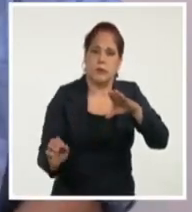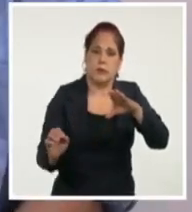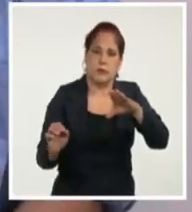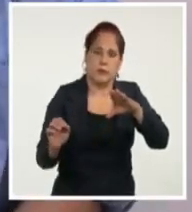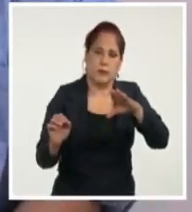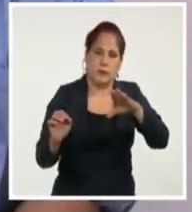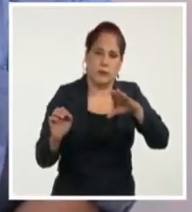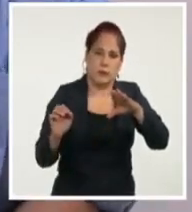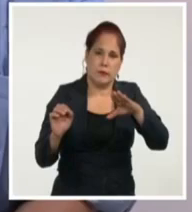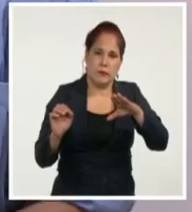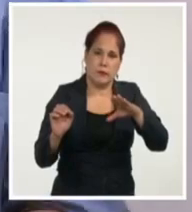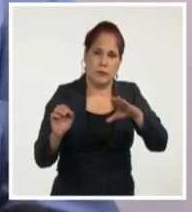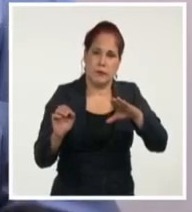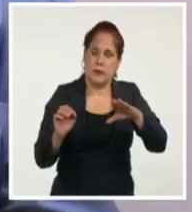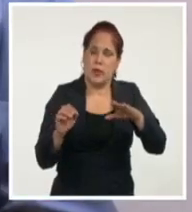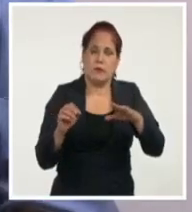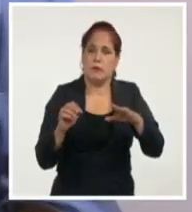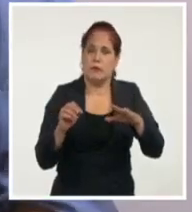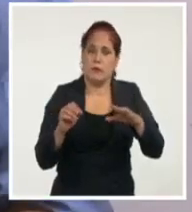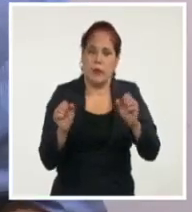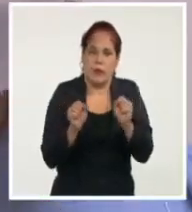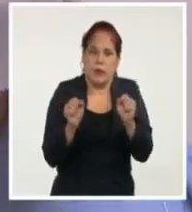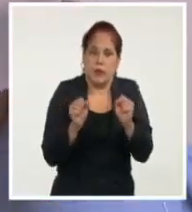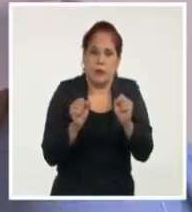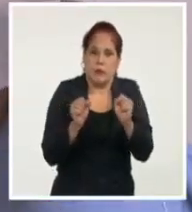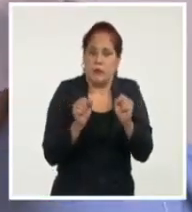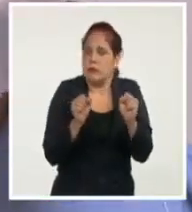Me dio un impoterno, lo mató el frío.